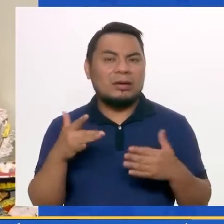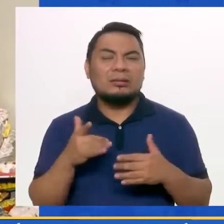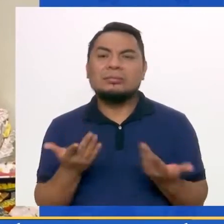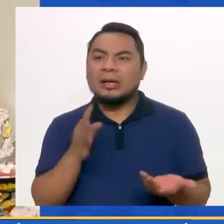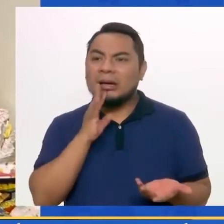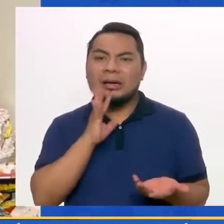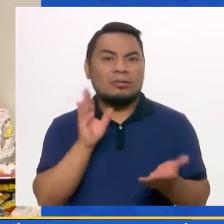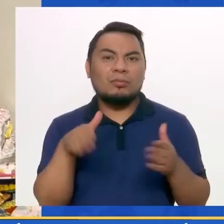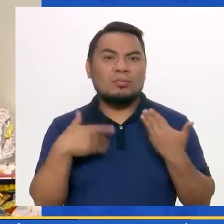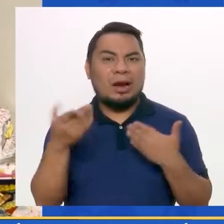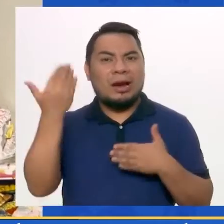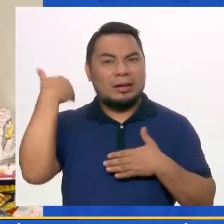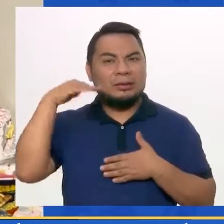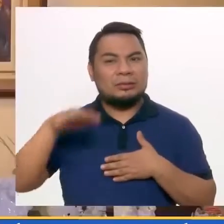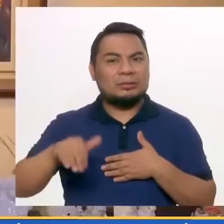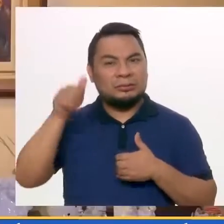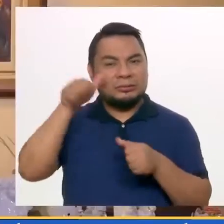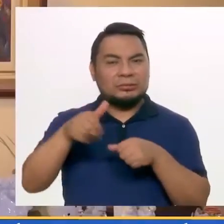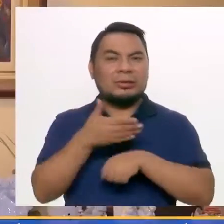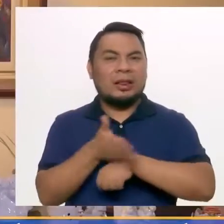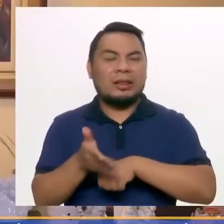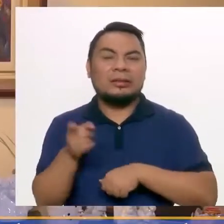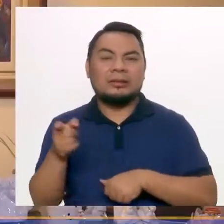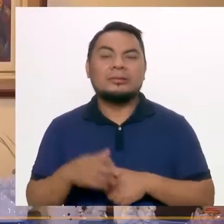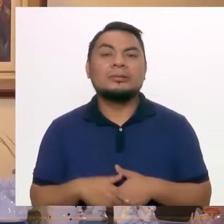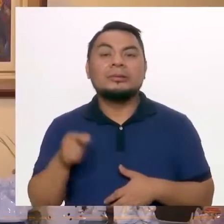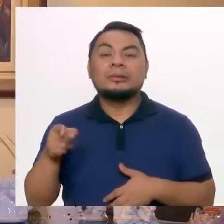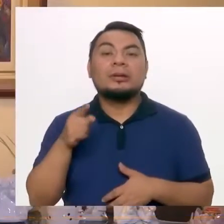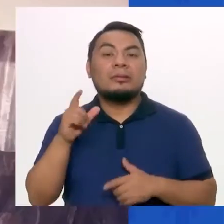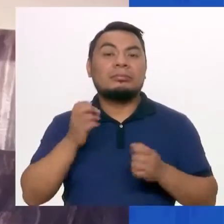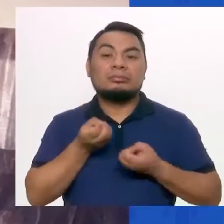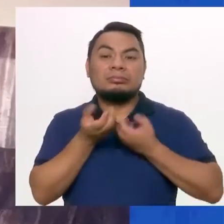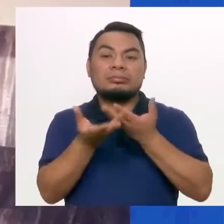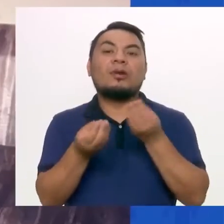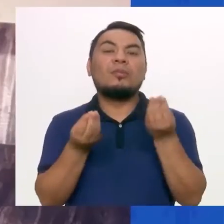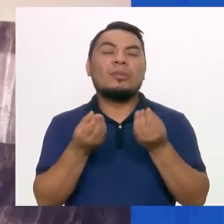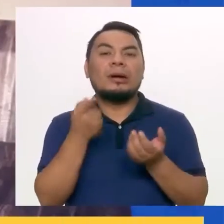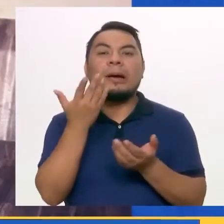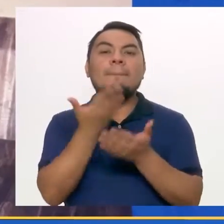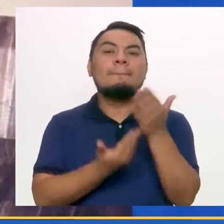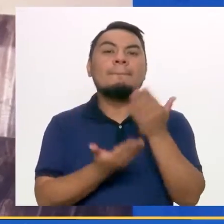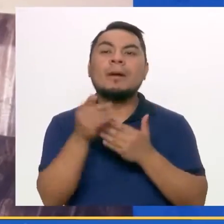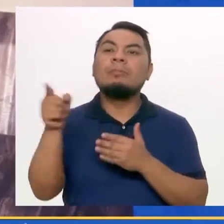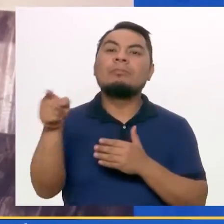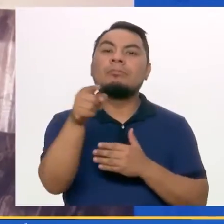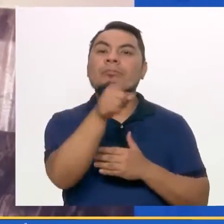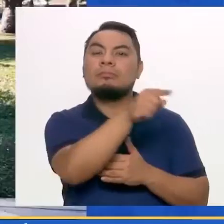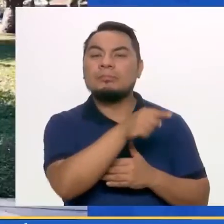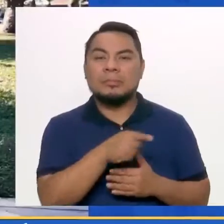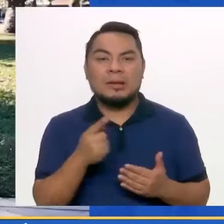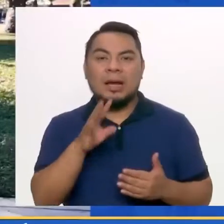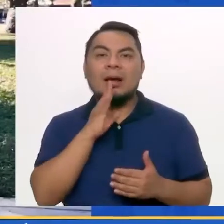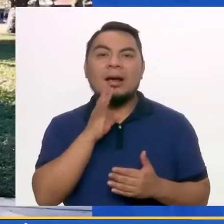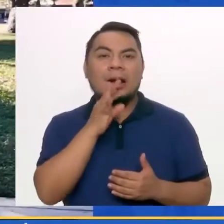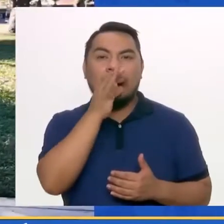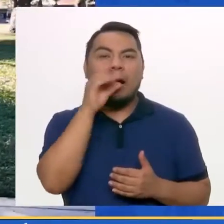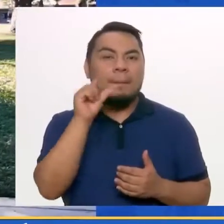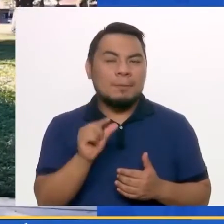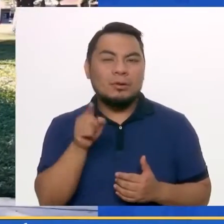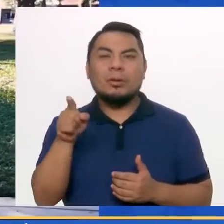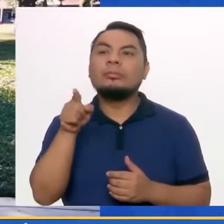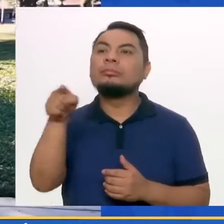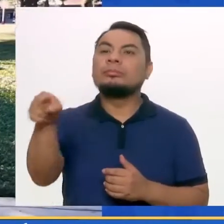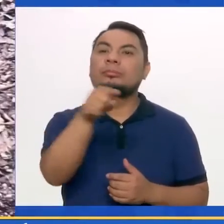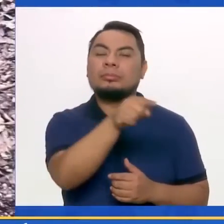sino no quería hablar. Su expresión era con los dedos, cuando quería algo no